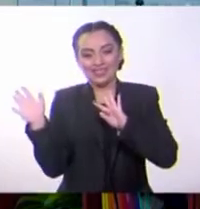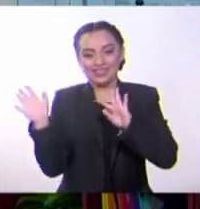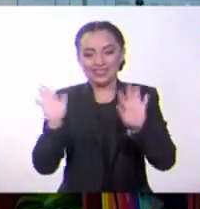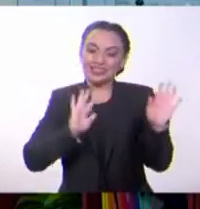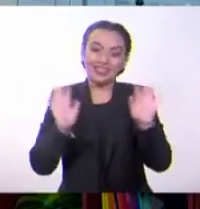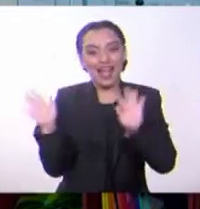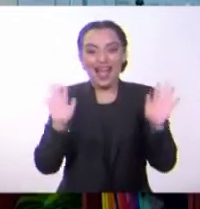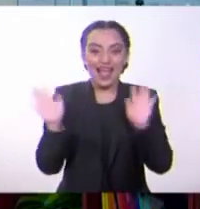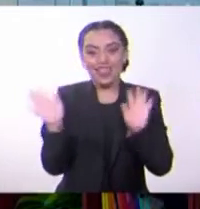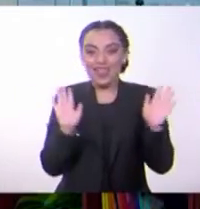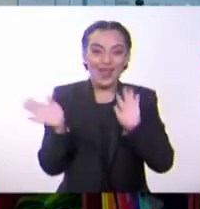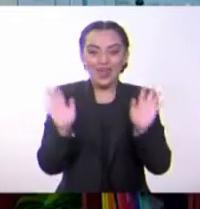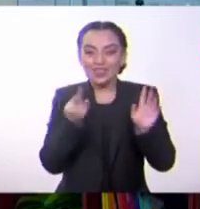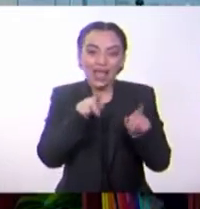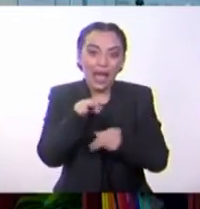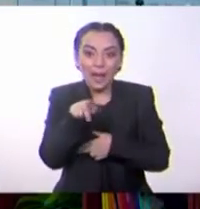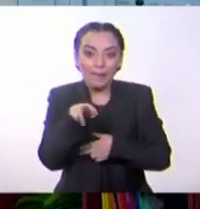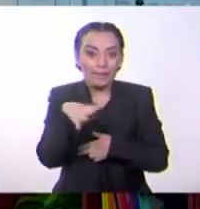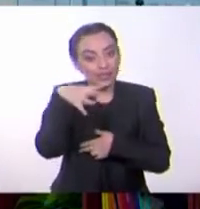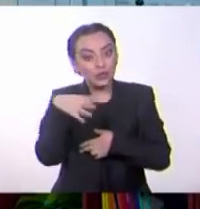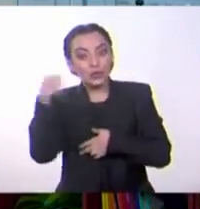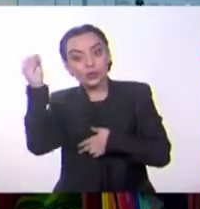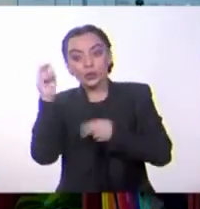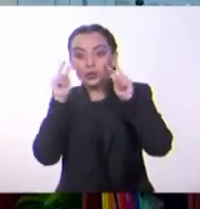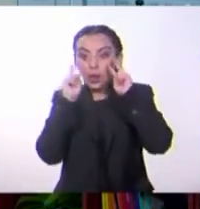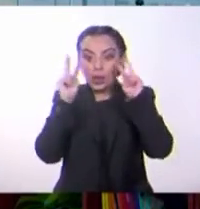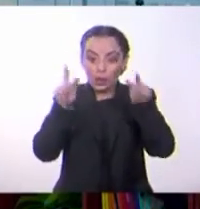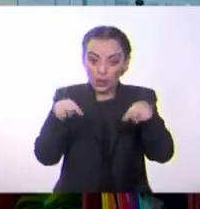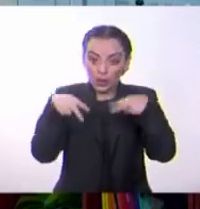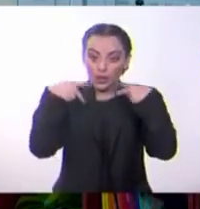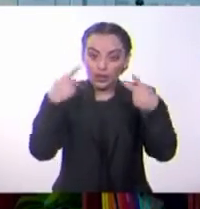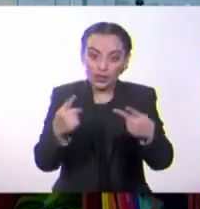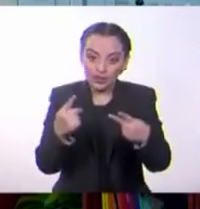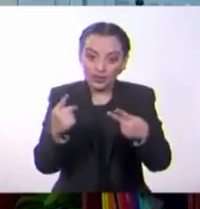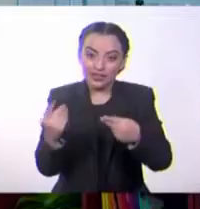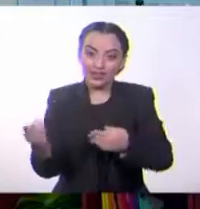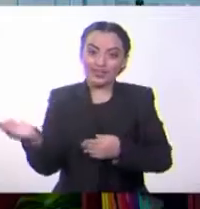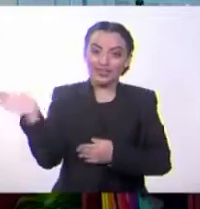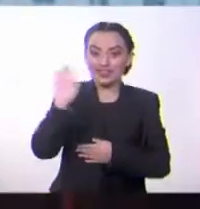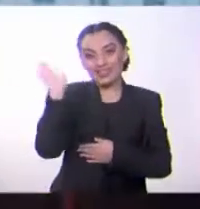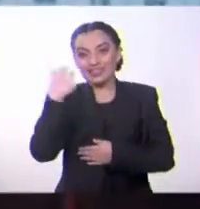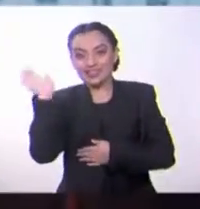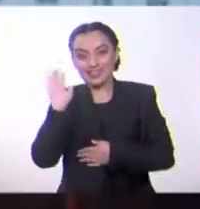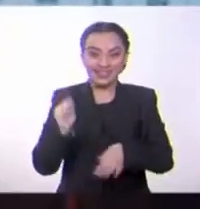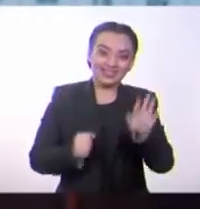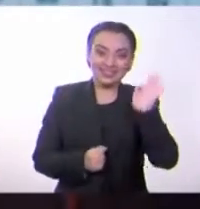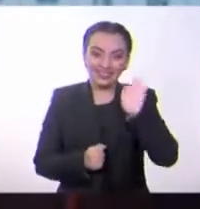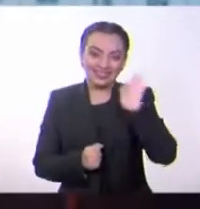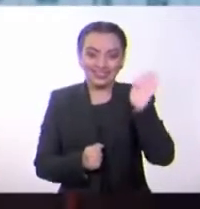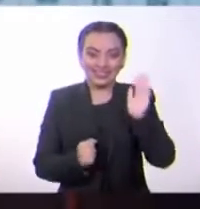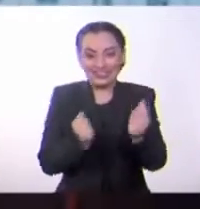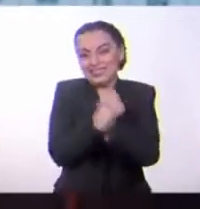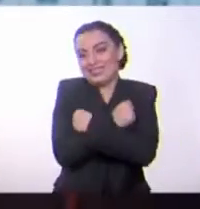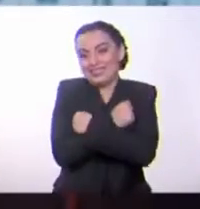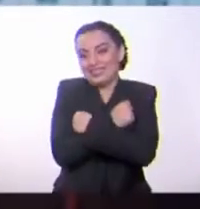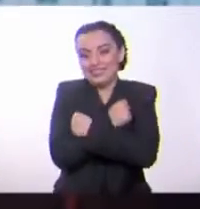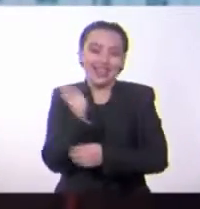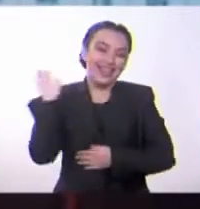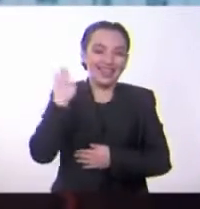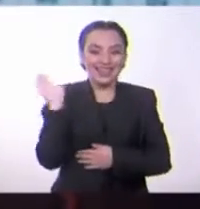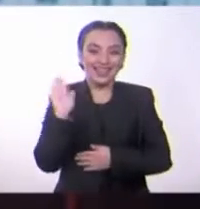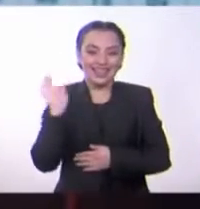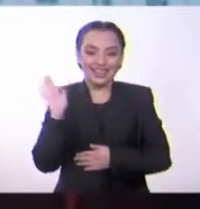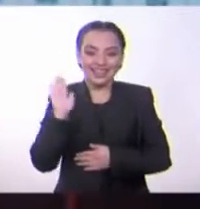amigos, adiós. Nos vamos, nos vemos, pero regresamos. Adiós, adiós, amigos, adiós.